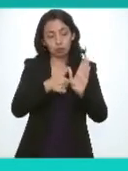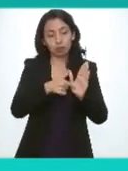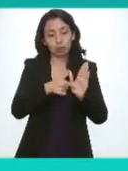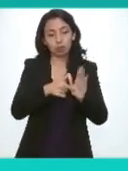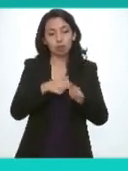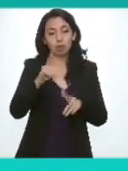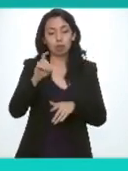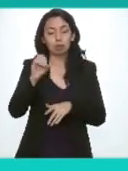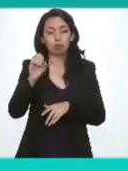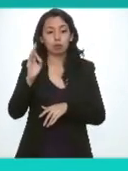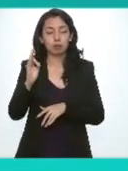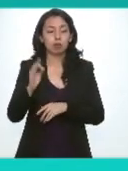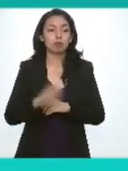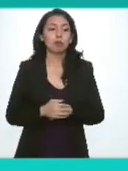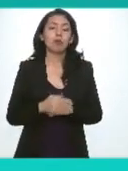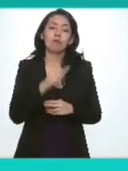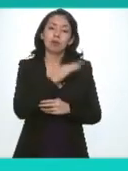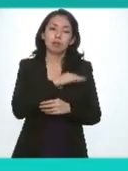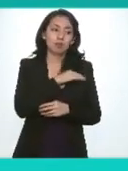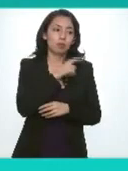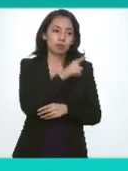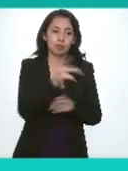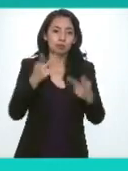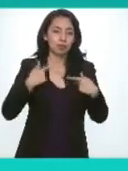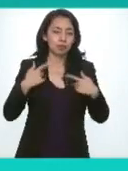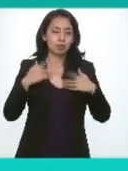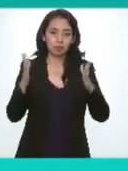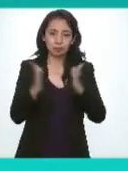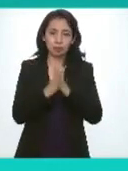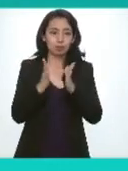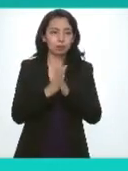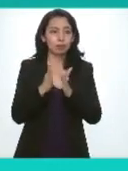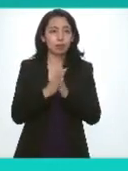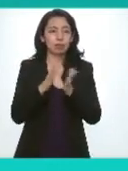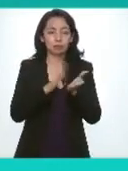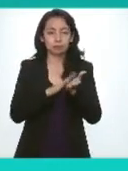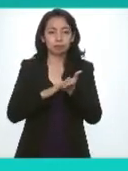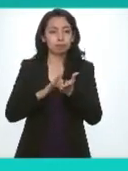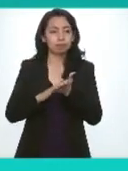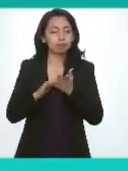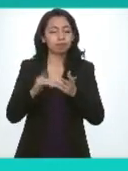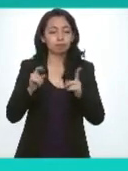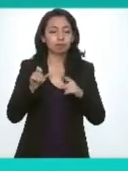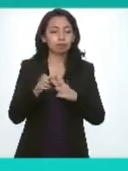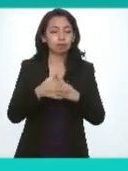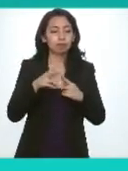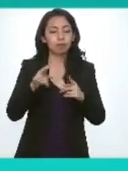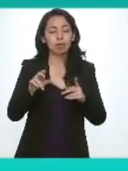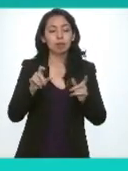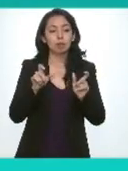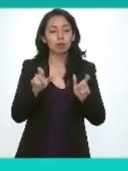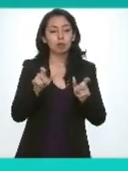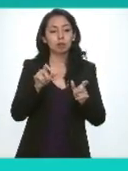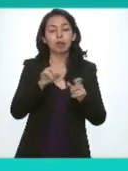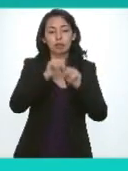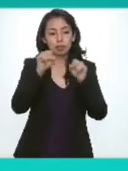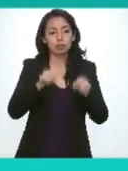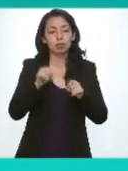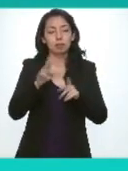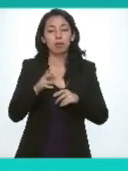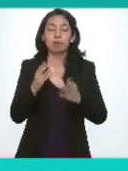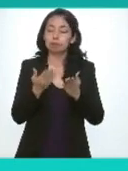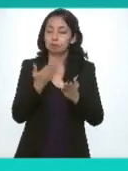diario oficial de la federación felicito a las personas integrantes de la comisión de protección de datos personales del sistema